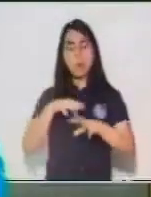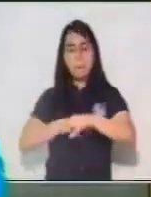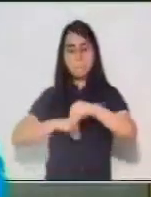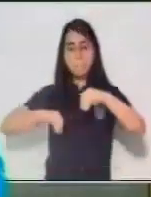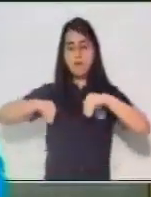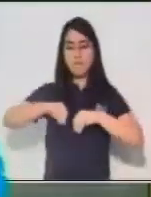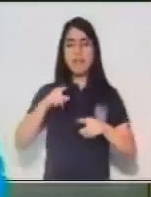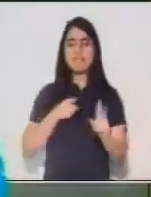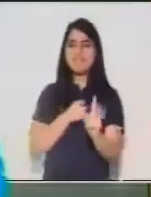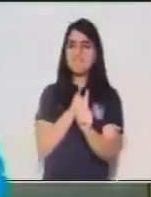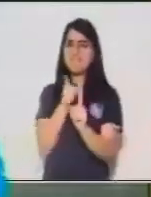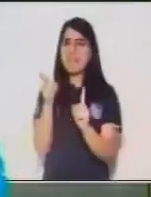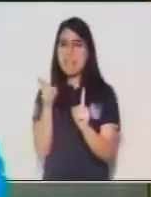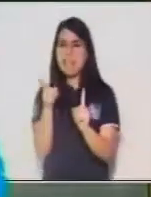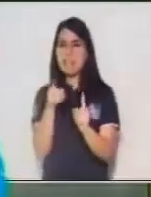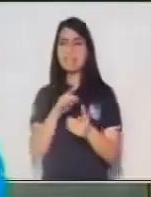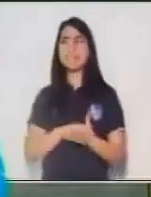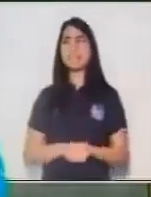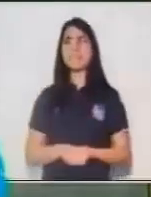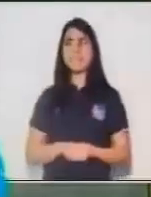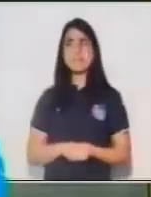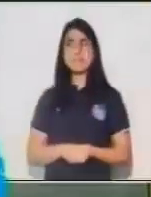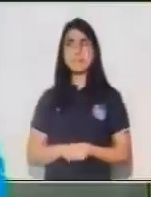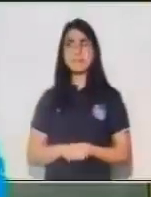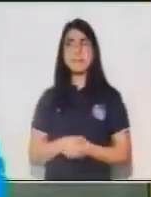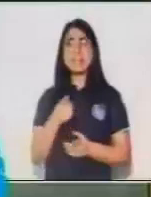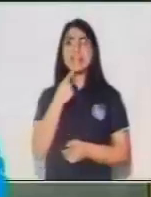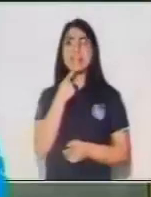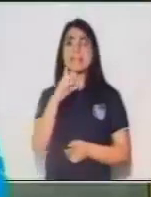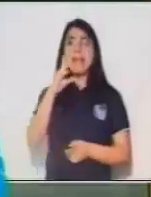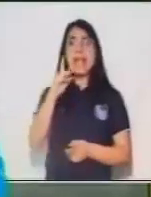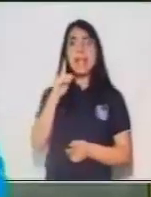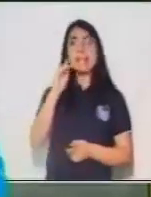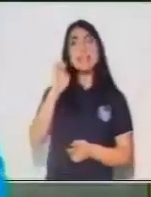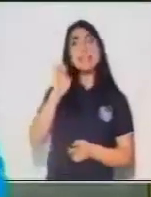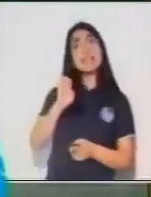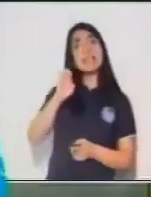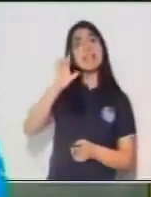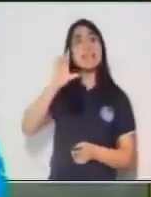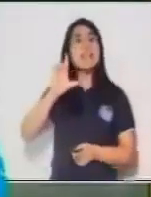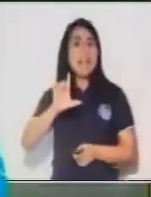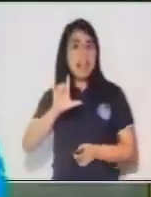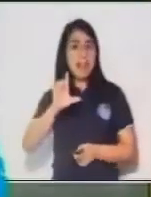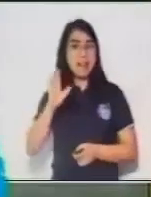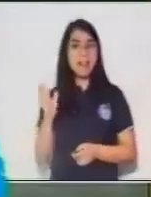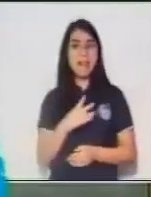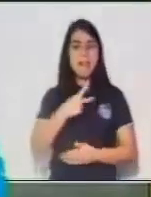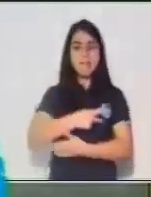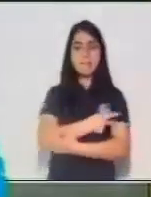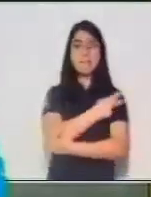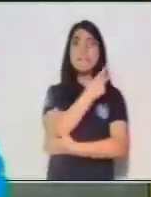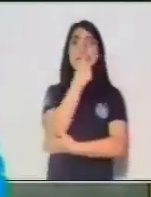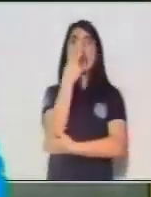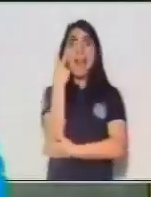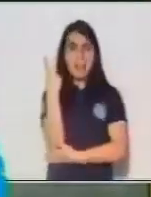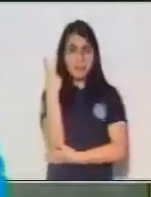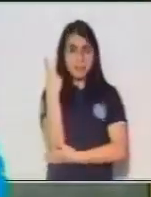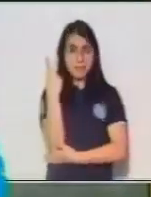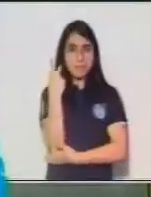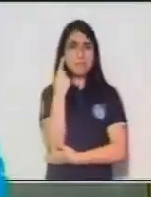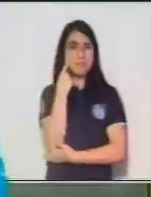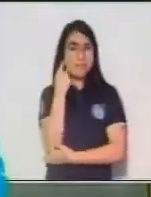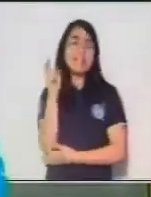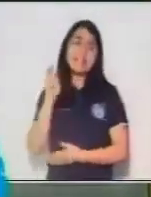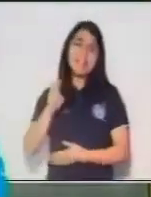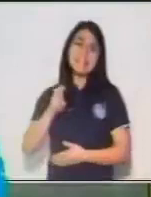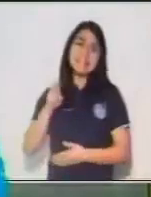verano corresponde a un modificador indirecto. Aquí el nexo o palabra de enlace